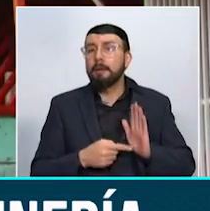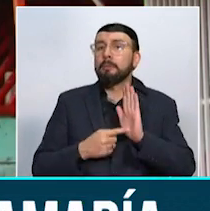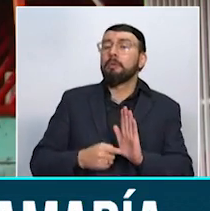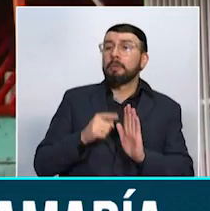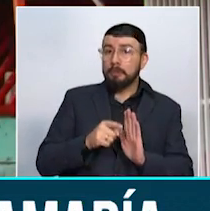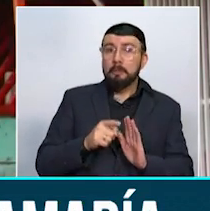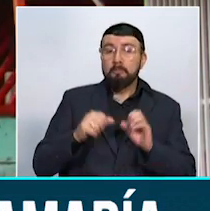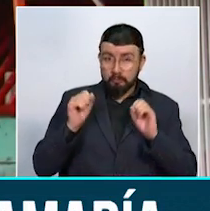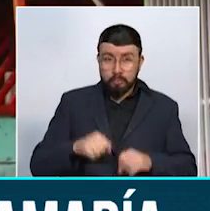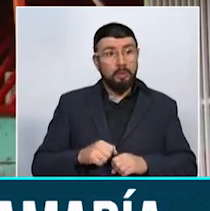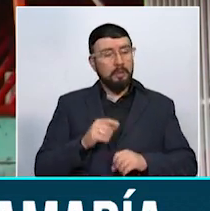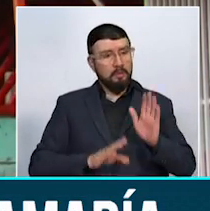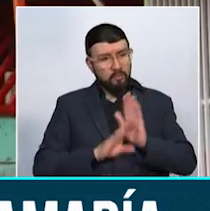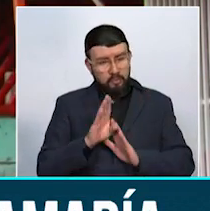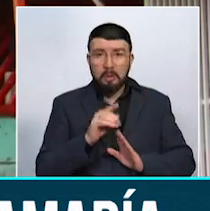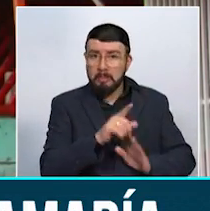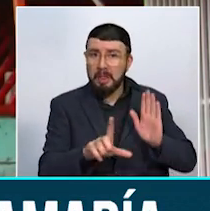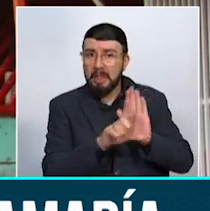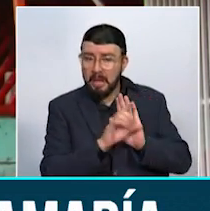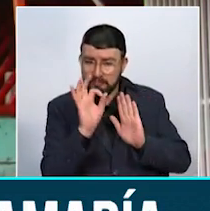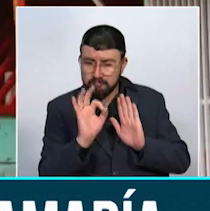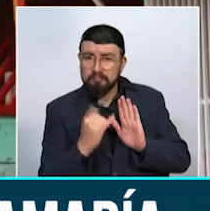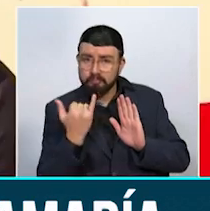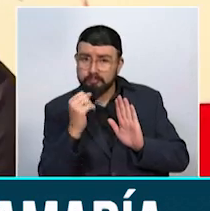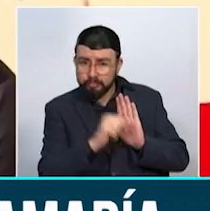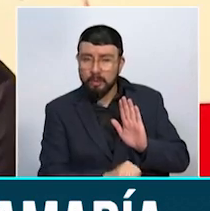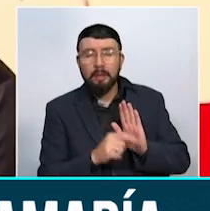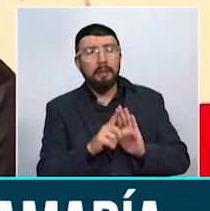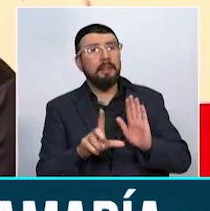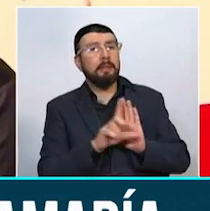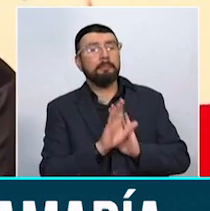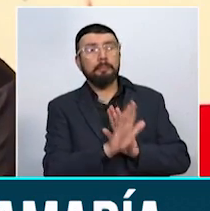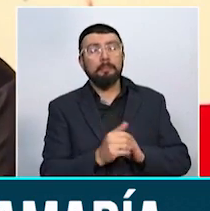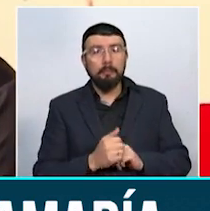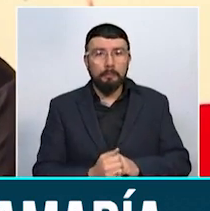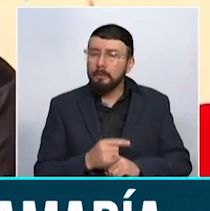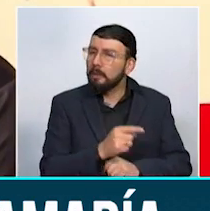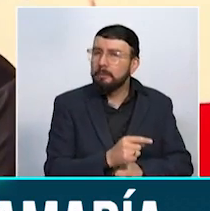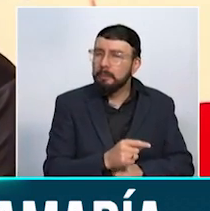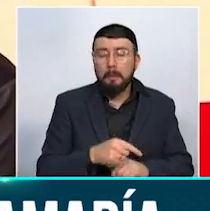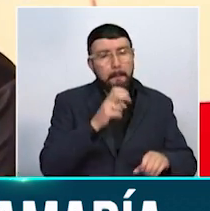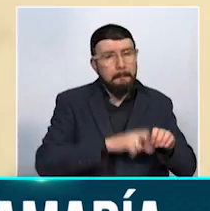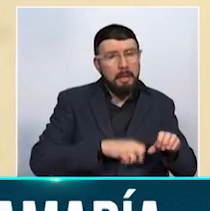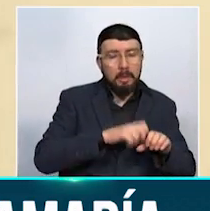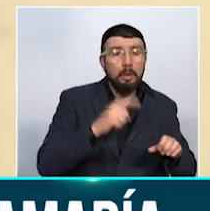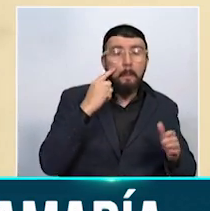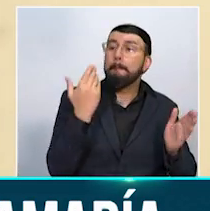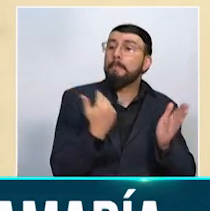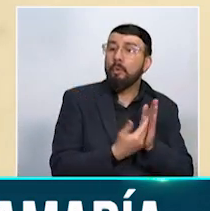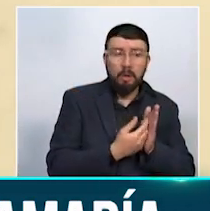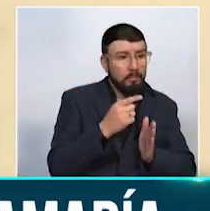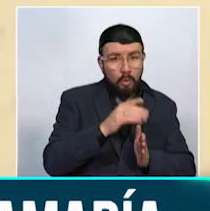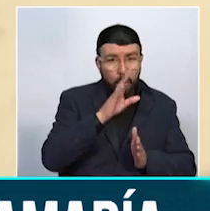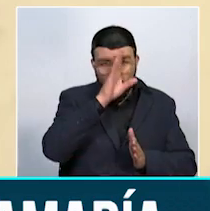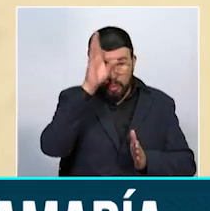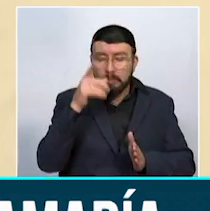es que se puede ser formal en el sector, se pueden legalizar. Para esta declaratoria los mineros tuvieron que demostrar que eran tradicionales